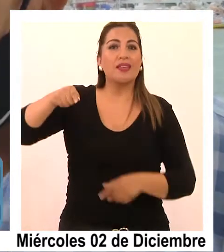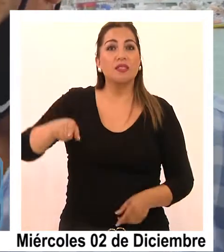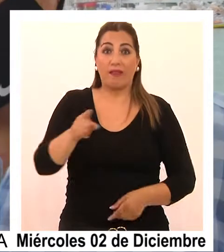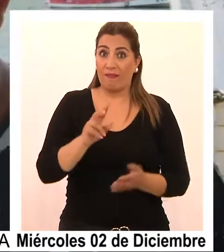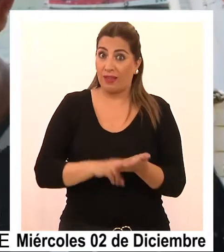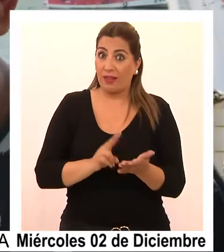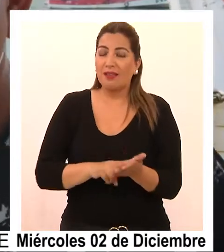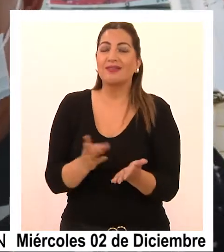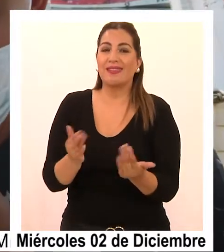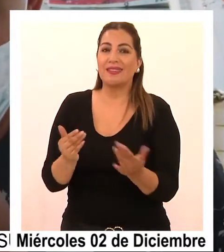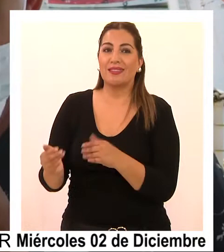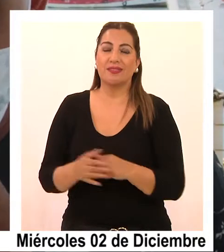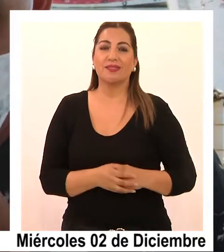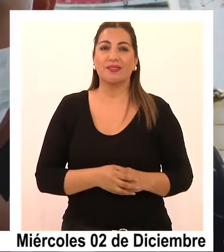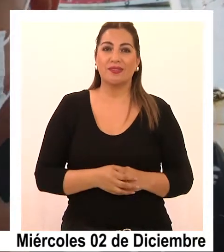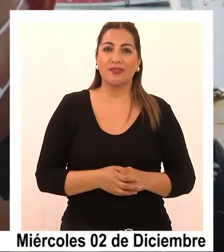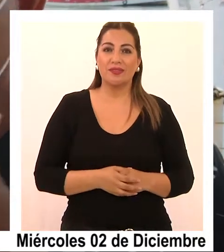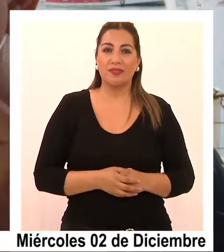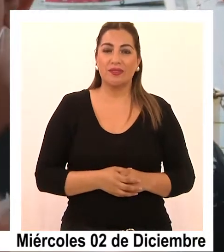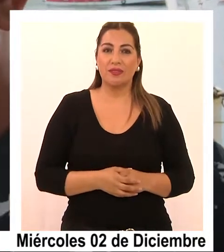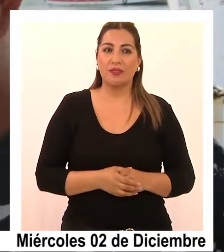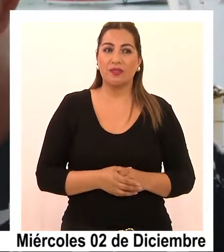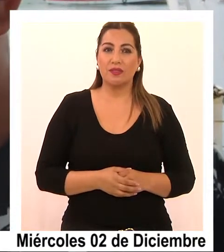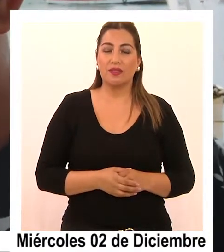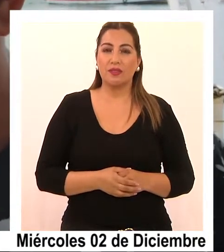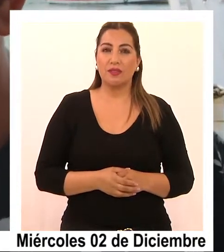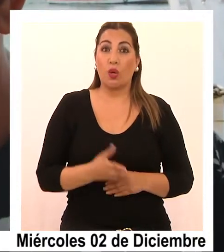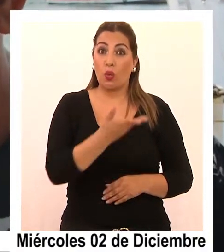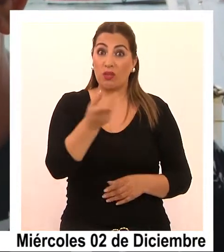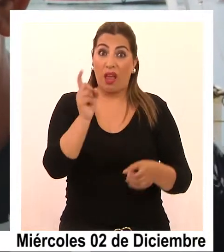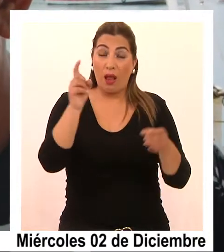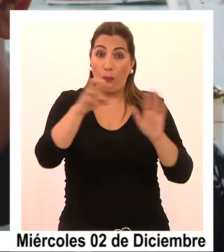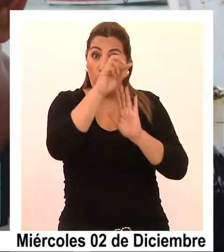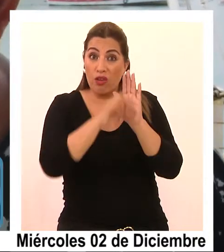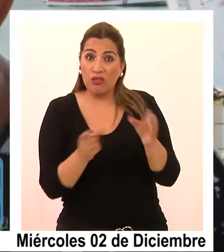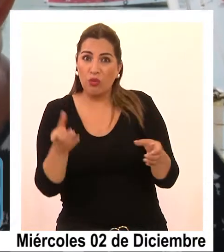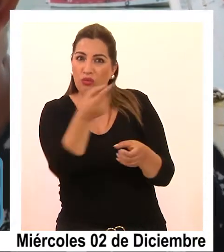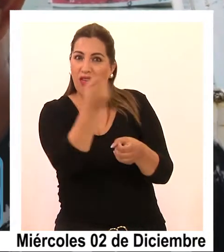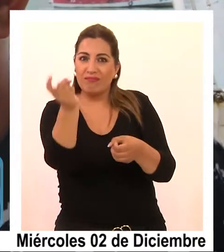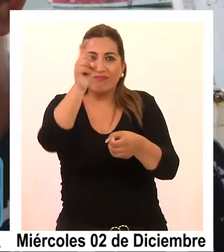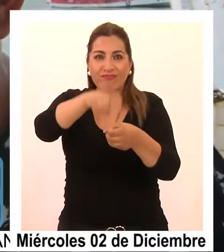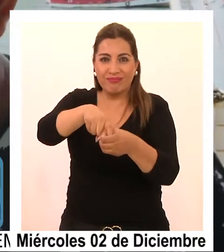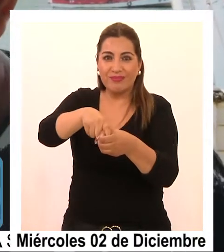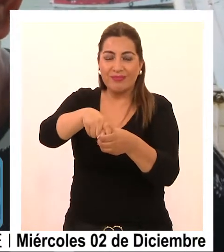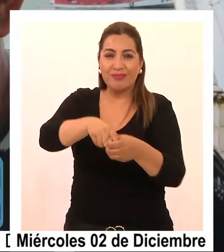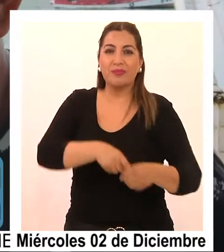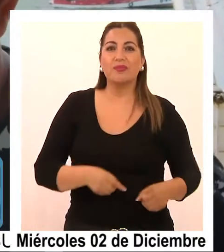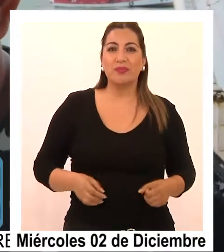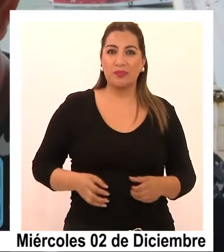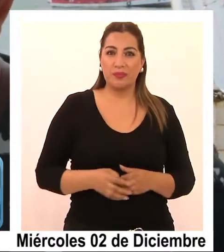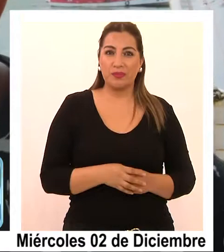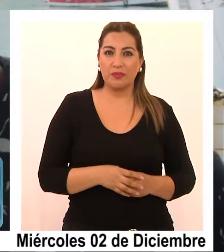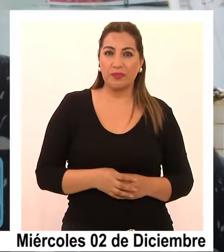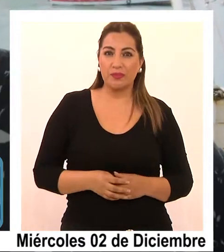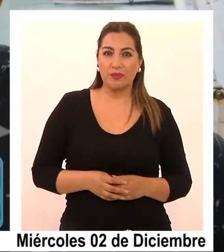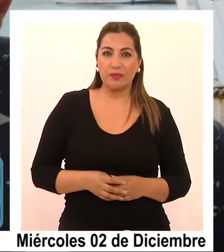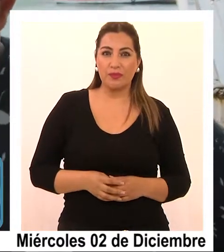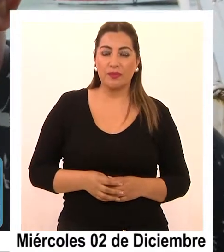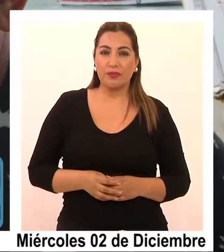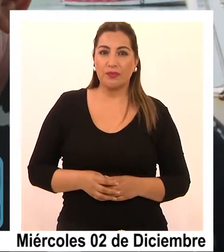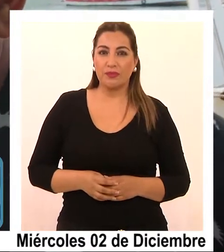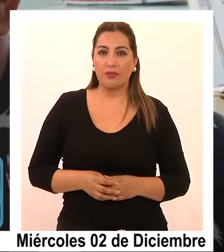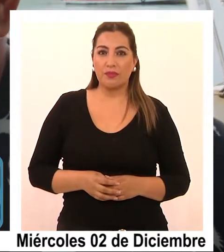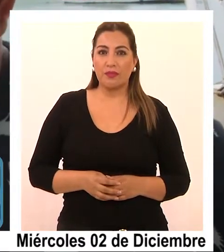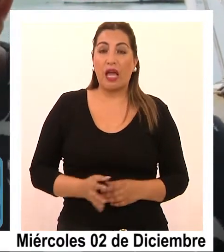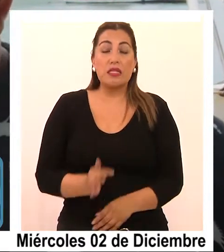necesario. Hay que adaptarse y unirse a este proyecto. ¿Es que el cultivo es el futuro de aquí de la Caleta?